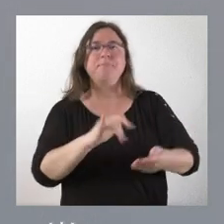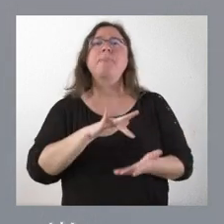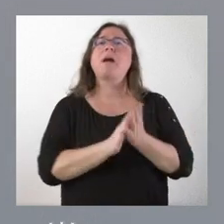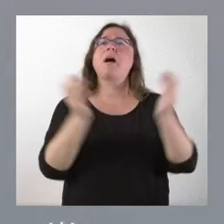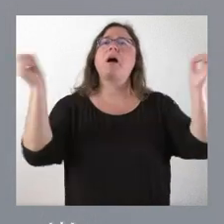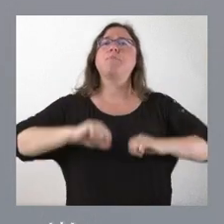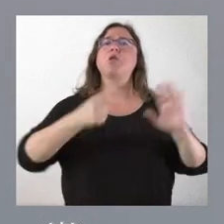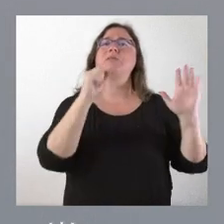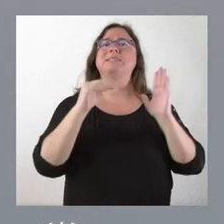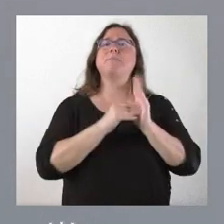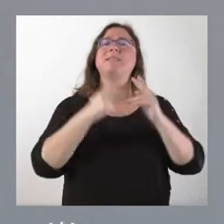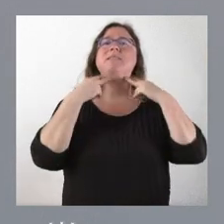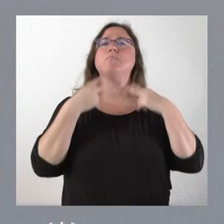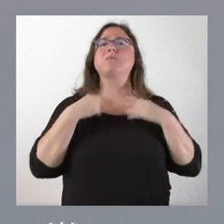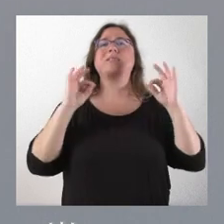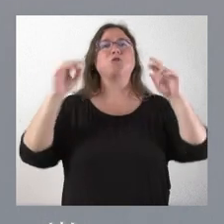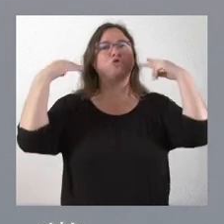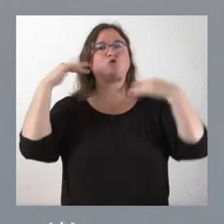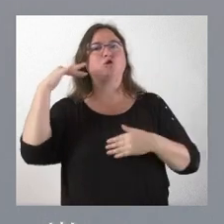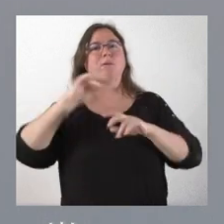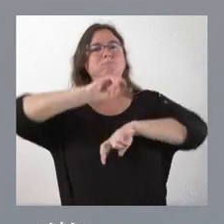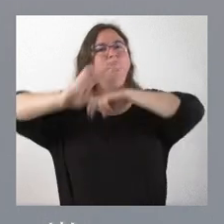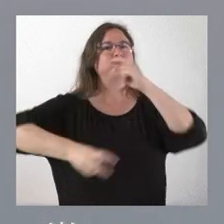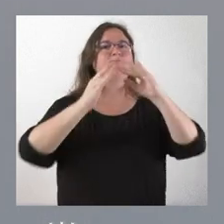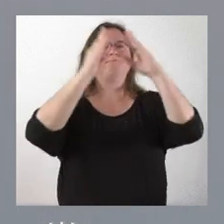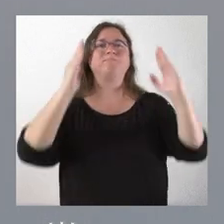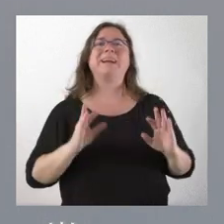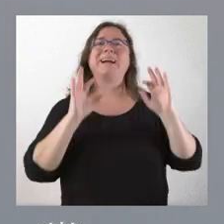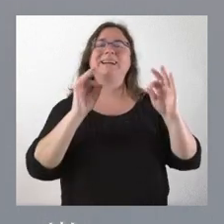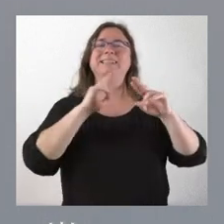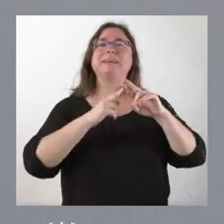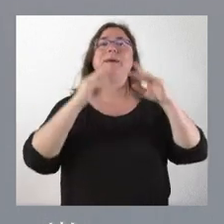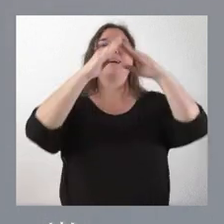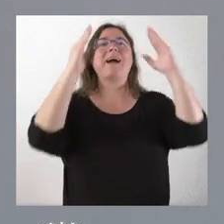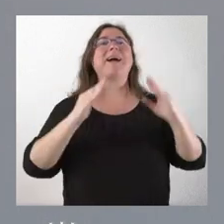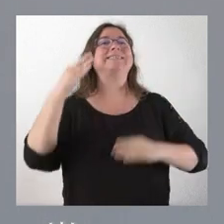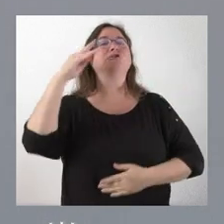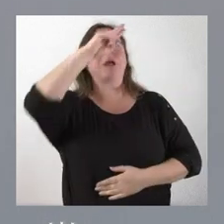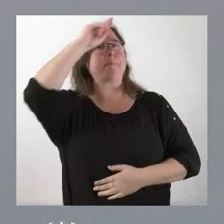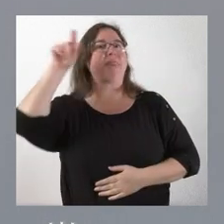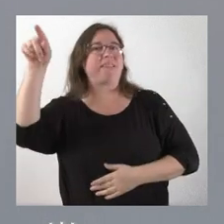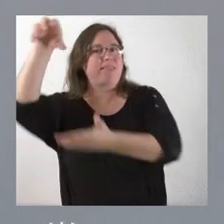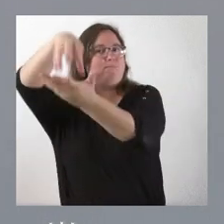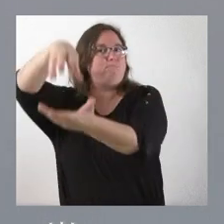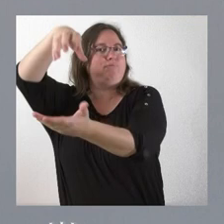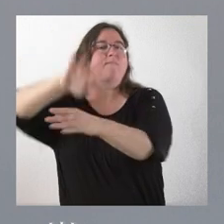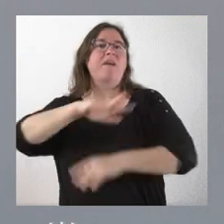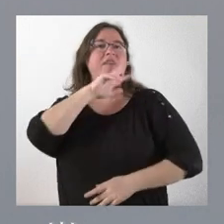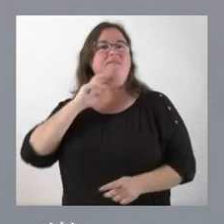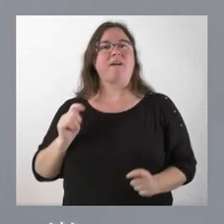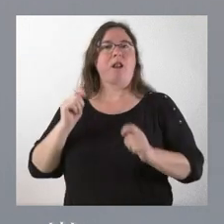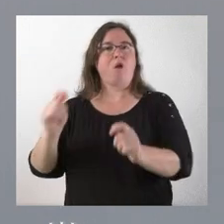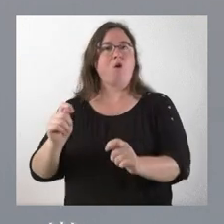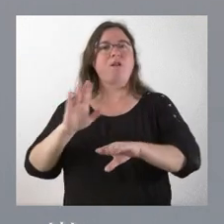.000 euros para la Diputación Provincial de Soria para rehabilitar el inmueble de la Casa de Soria en Madrid. Se trata de poner en valor la